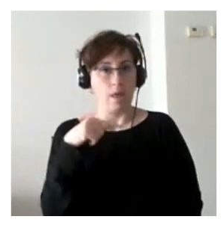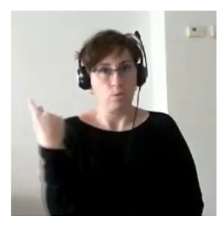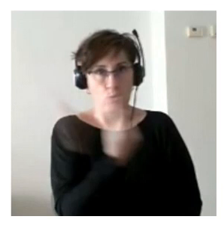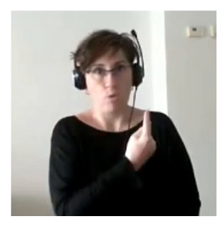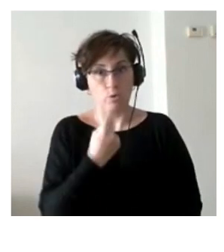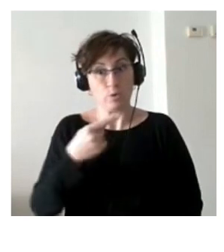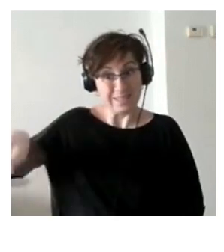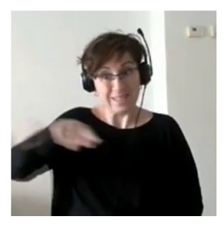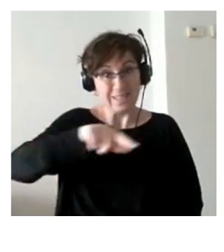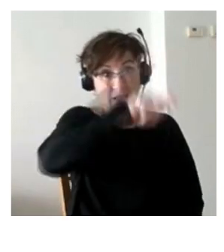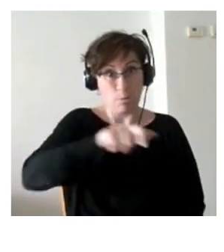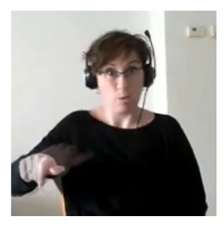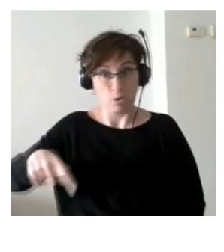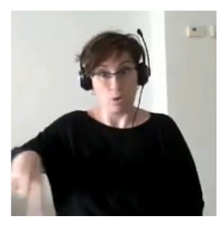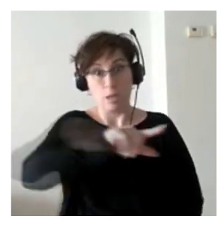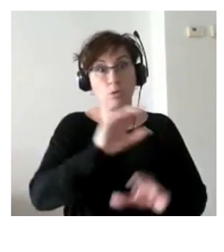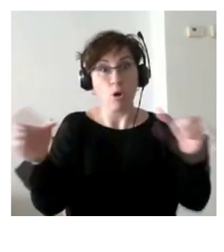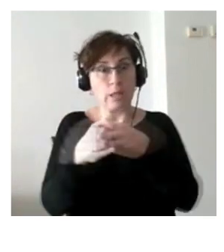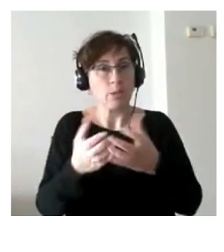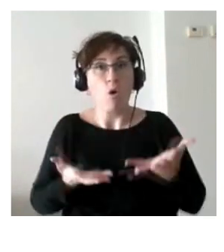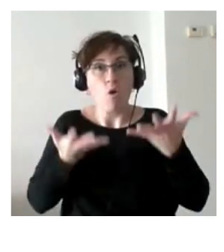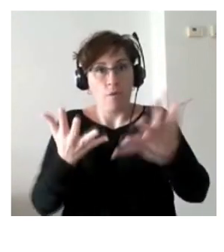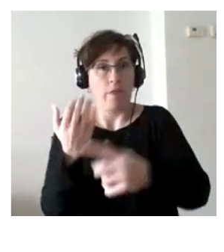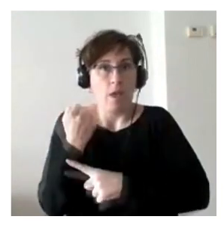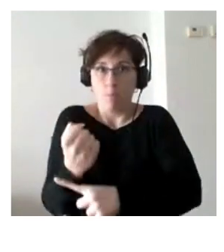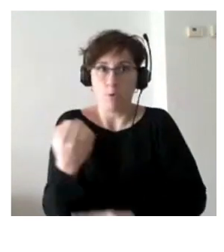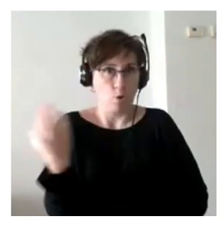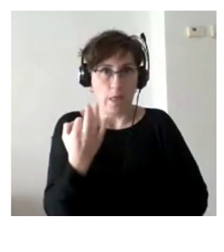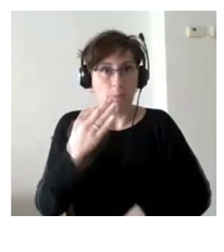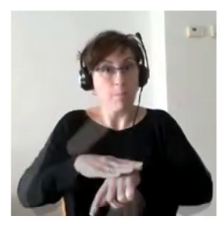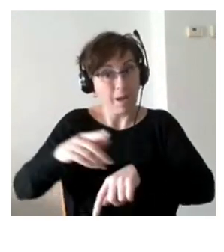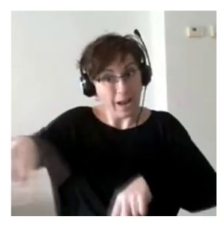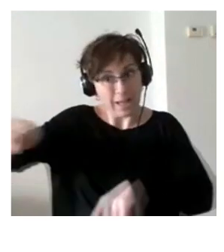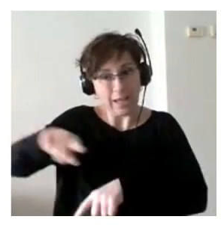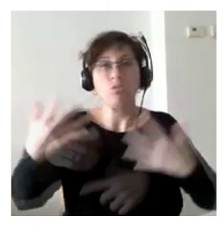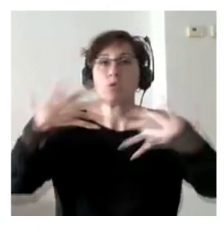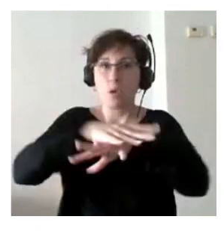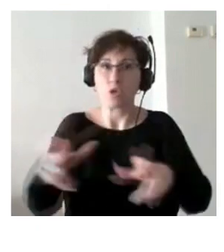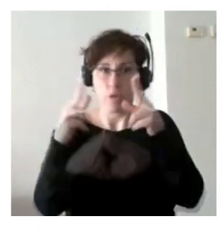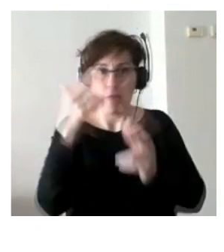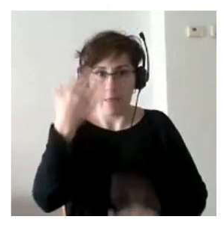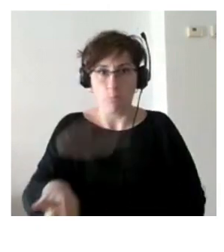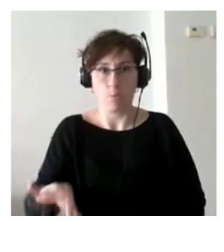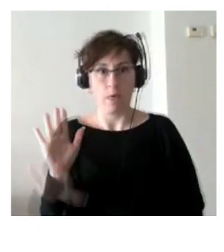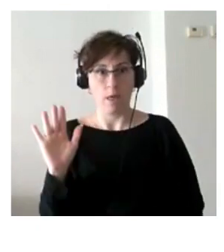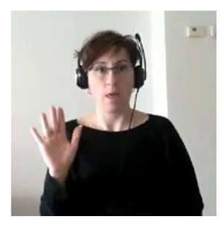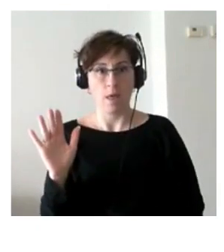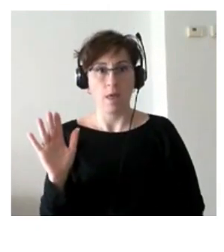estas personas estos colectivos tenemos que ofrecer nuestro apoyo para que ellos se integren en la sociedad y bueno y